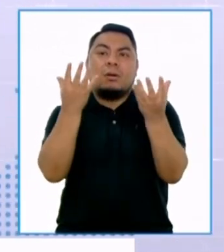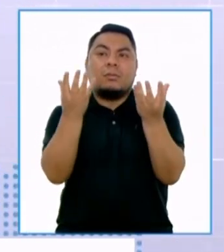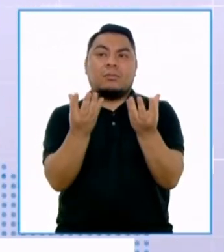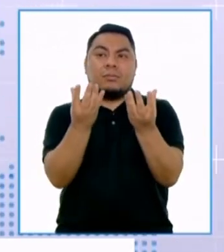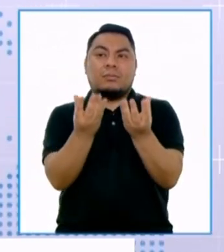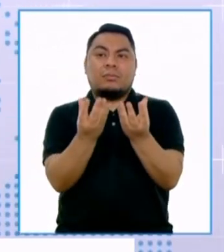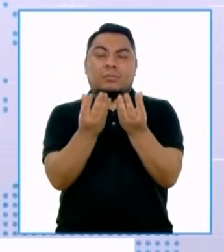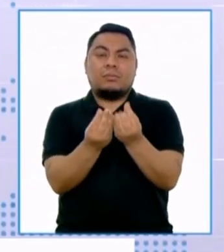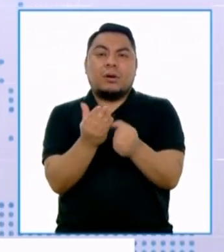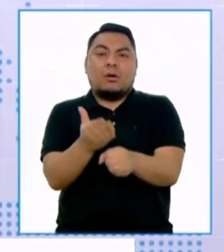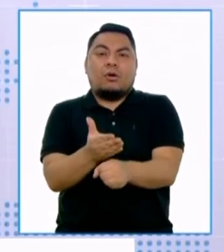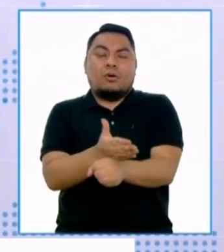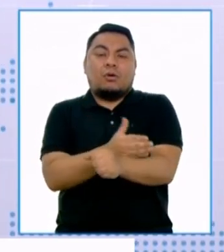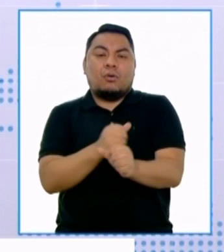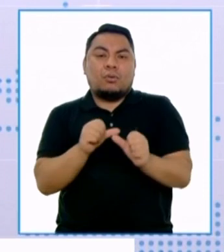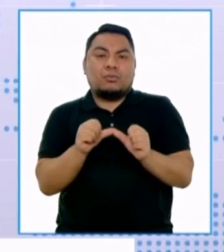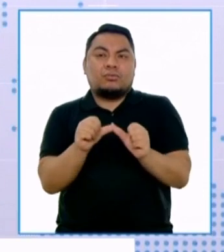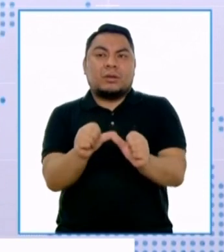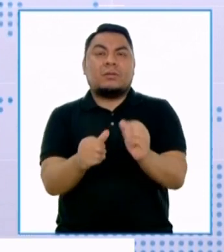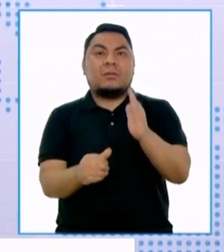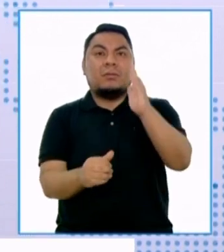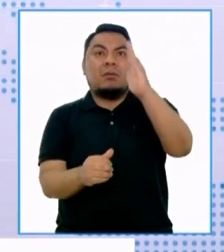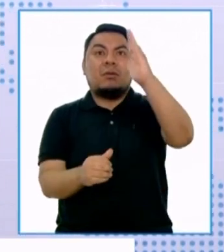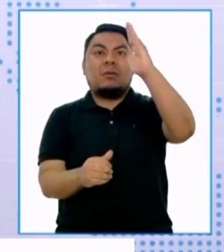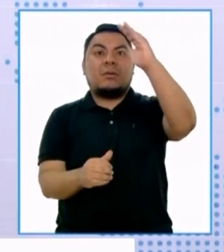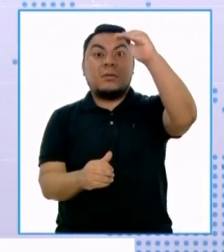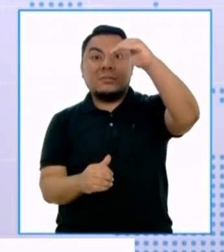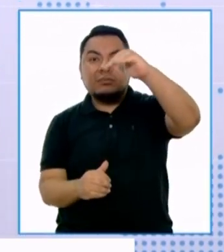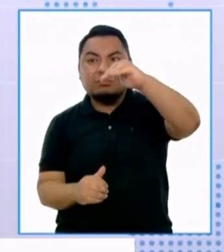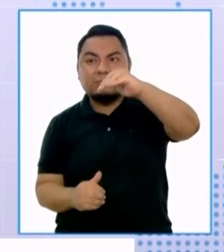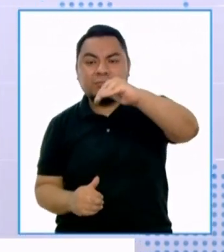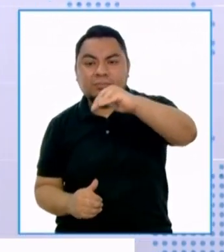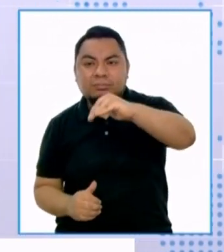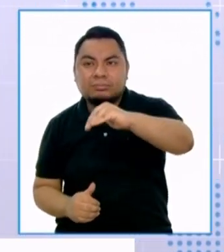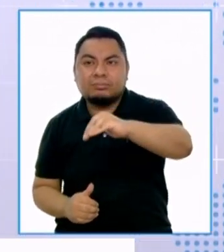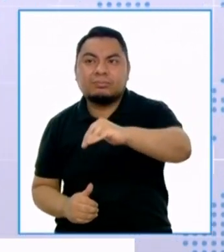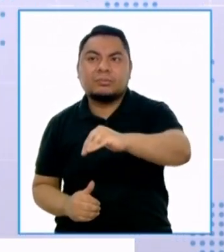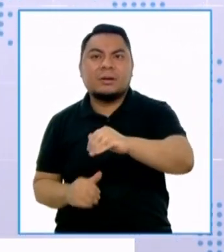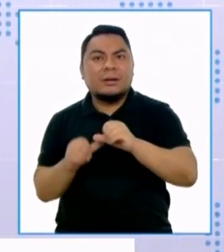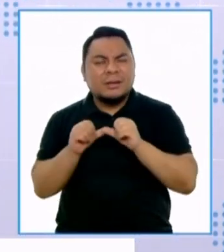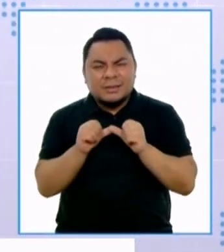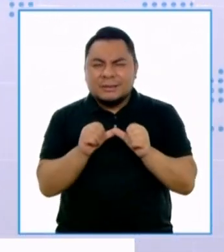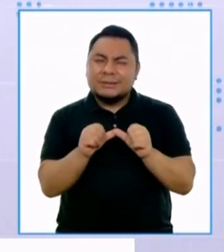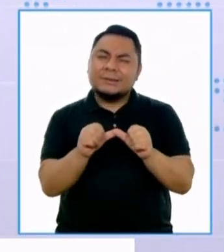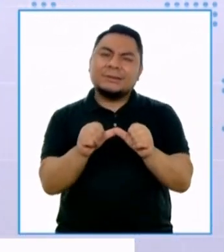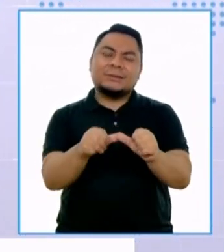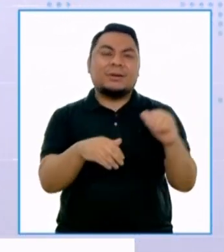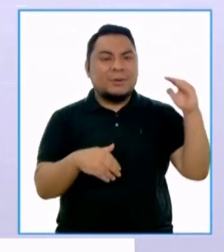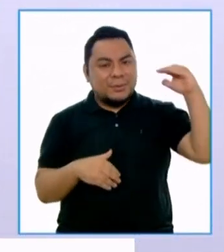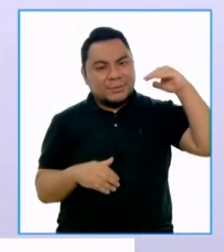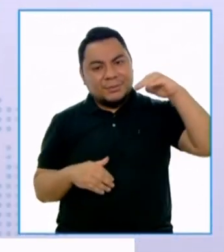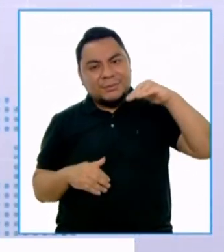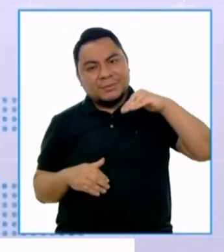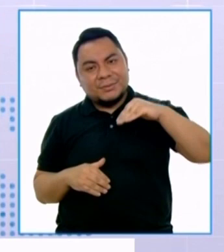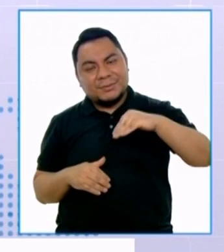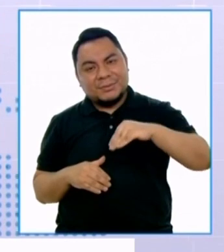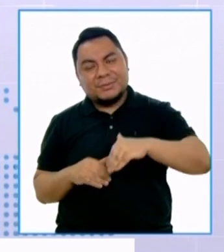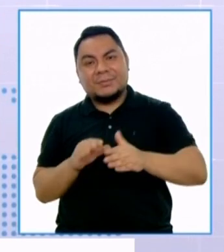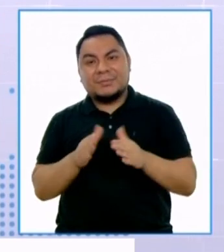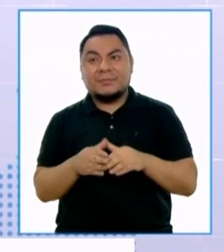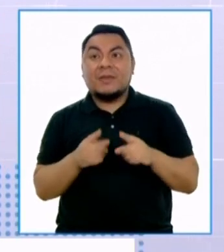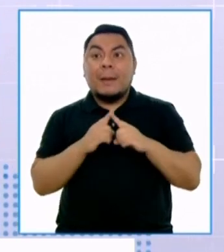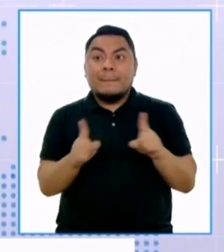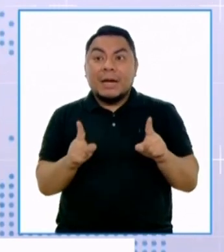en forma constante. Estamos llegando a un nivel cercano, pero que no